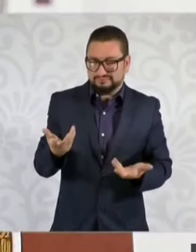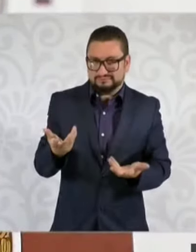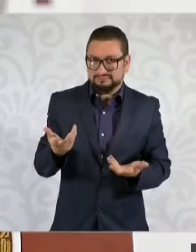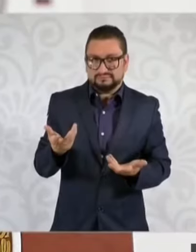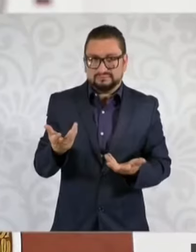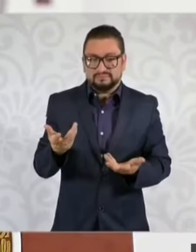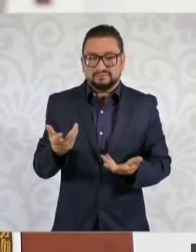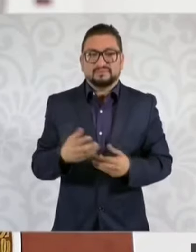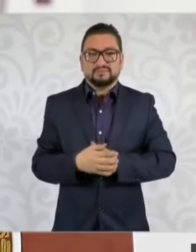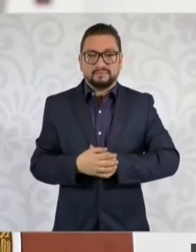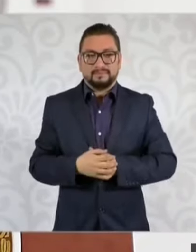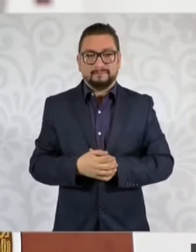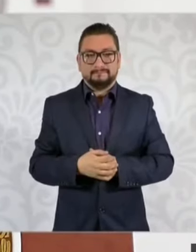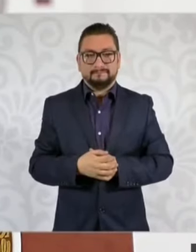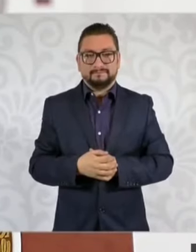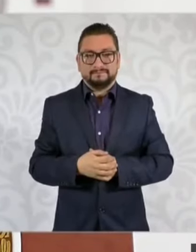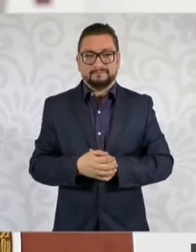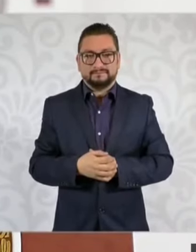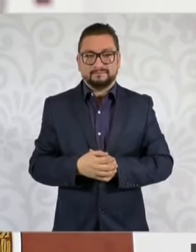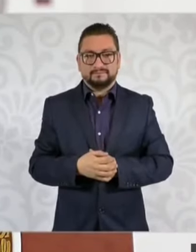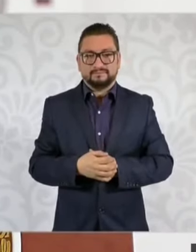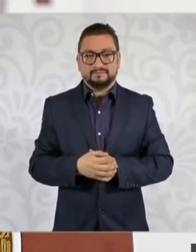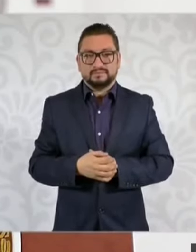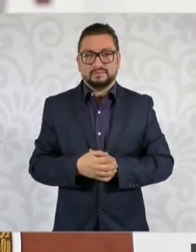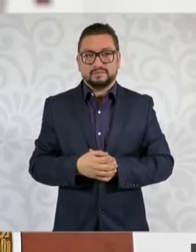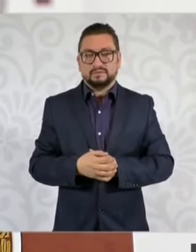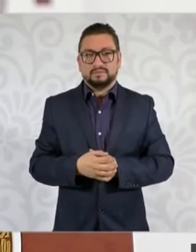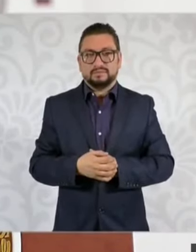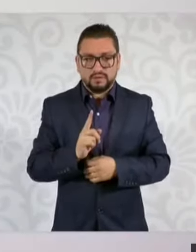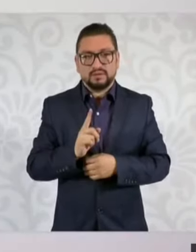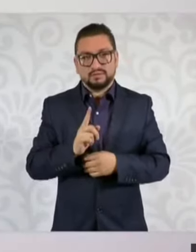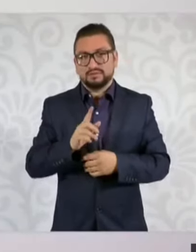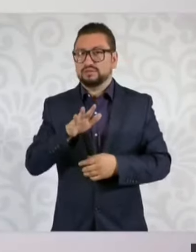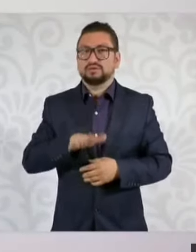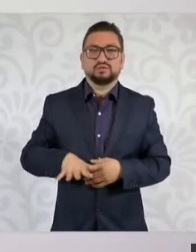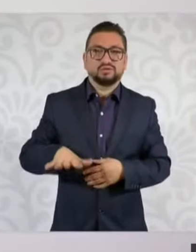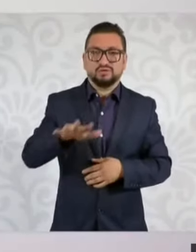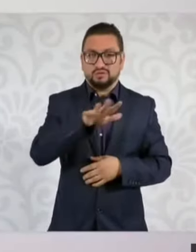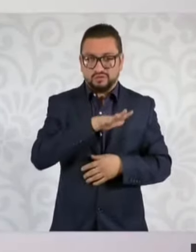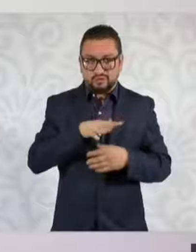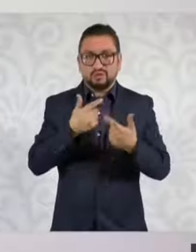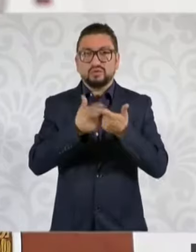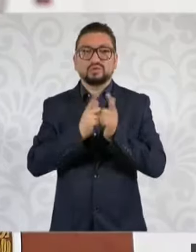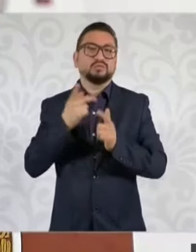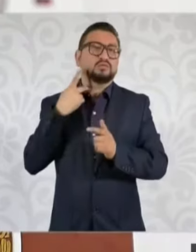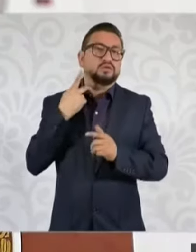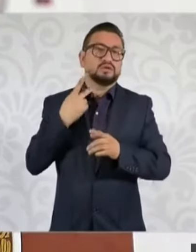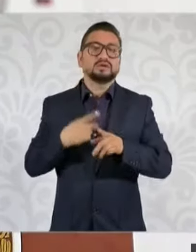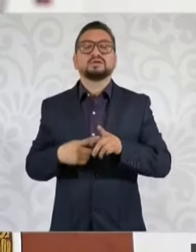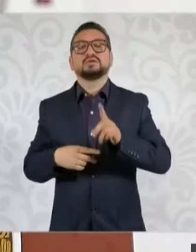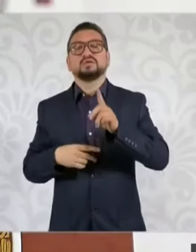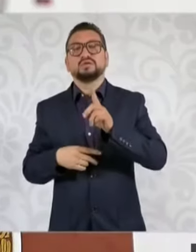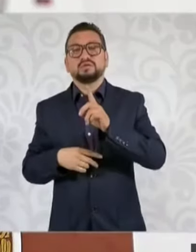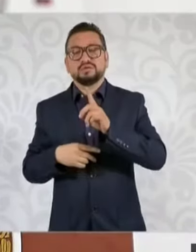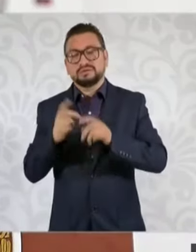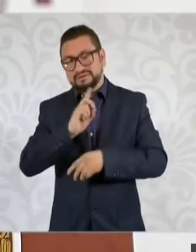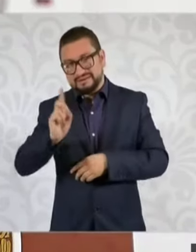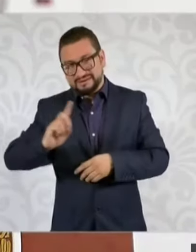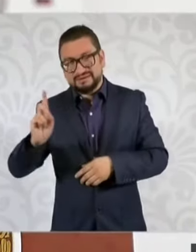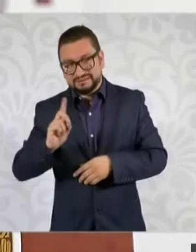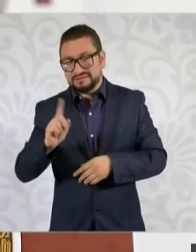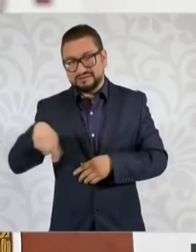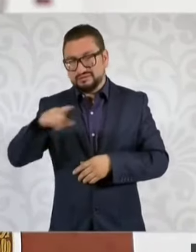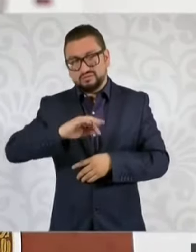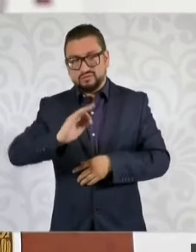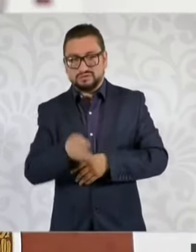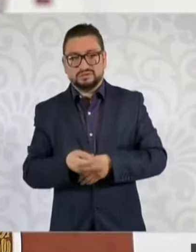tienen que decir, la derecha dice que cómo es posible. Bueno, lo que leí aquí, el